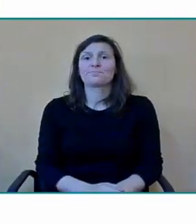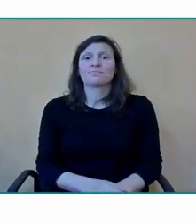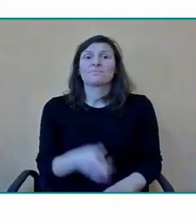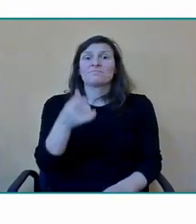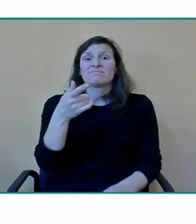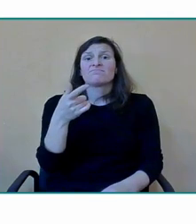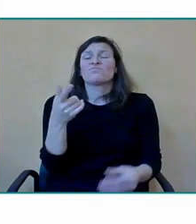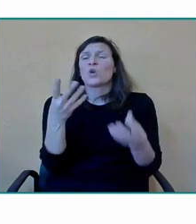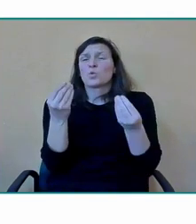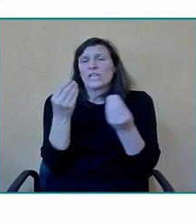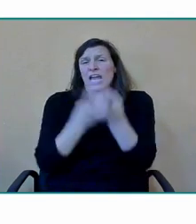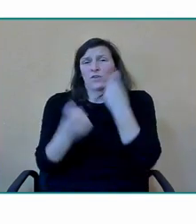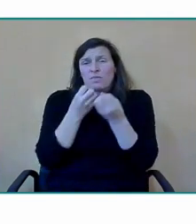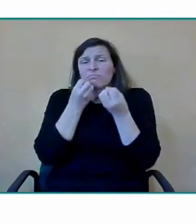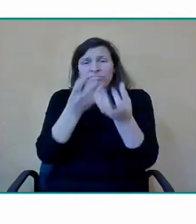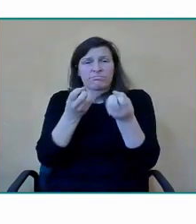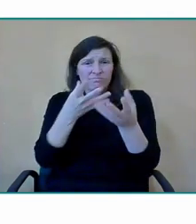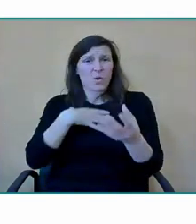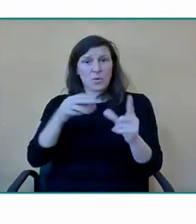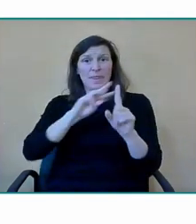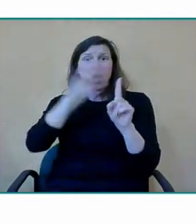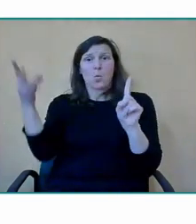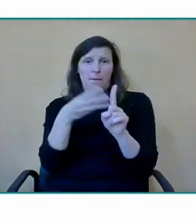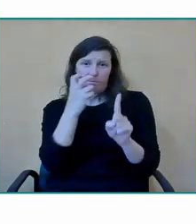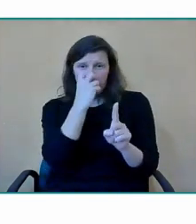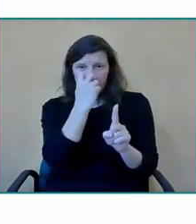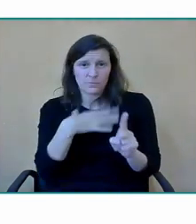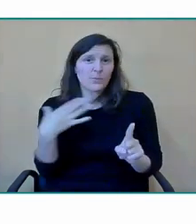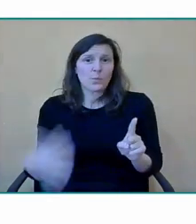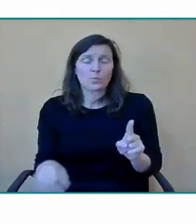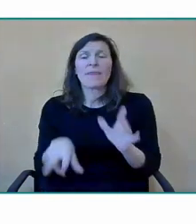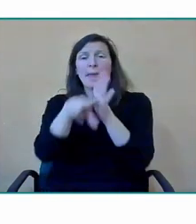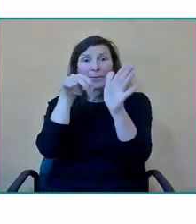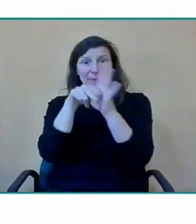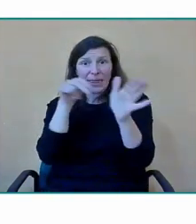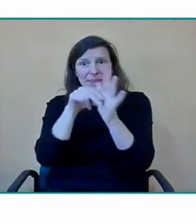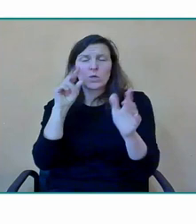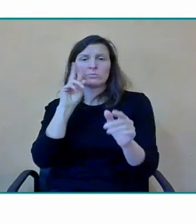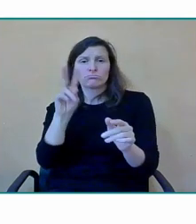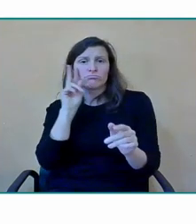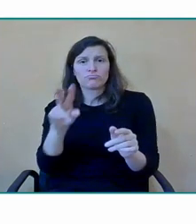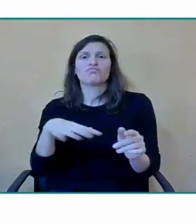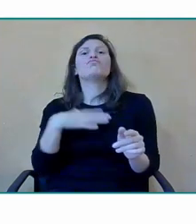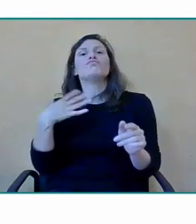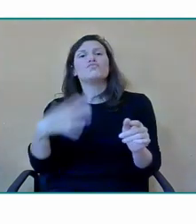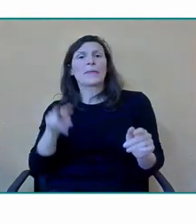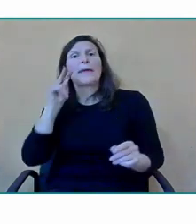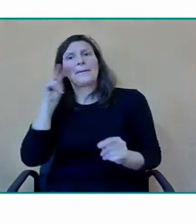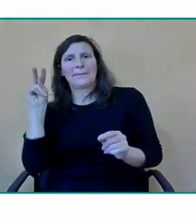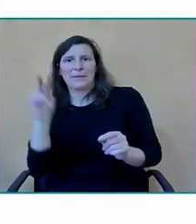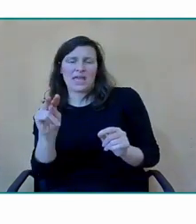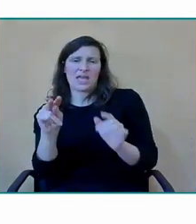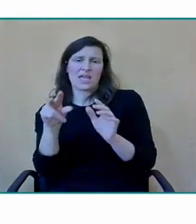a decir se incluyen en la página web muchos de los vídeos que vamos a proponer que veáis con nosotros algunos